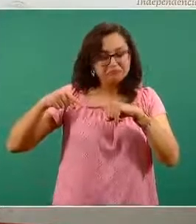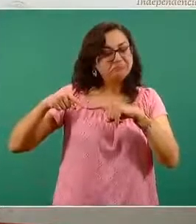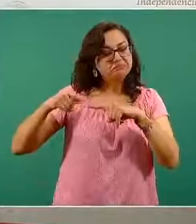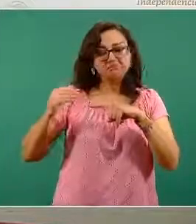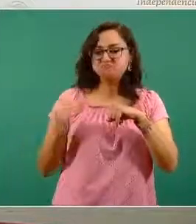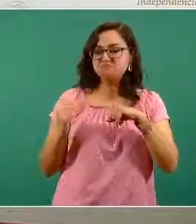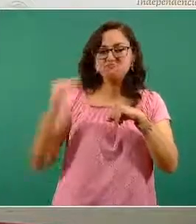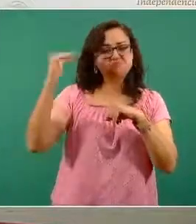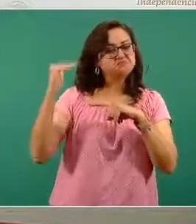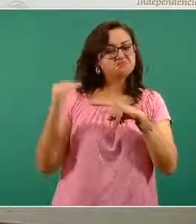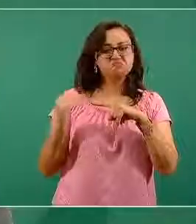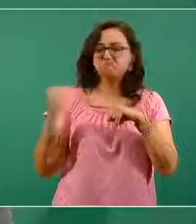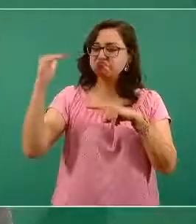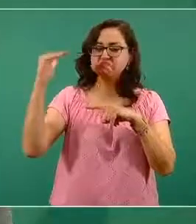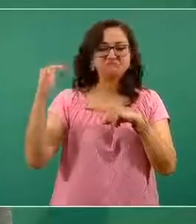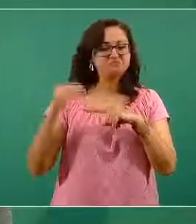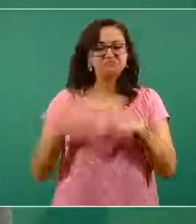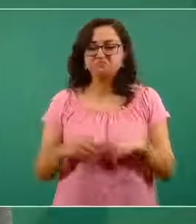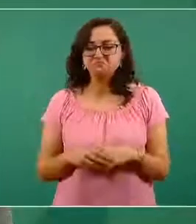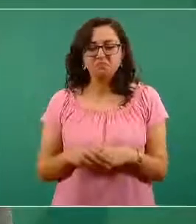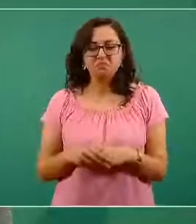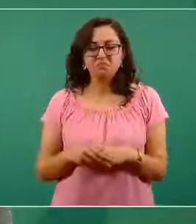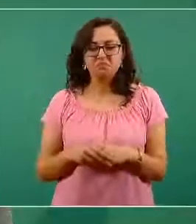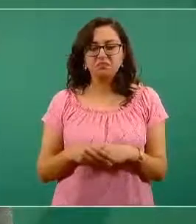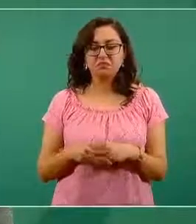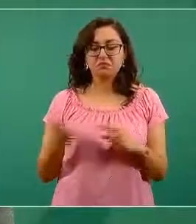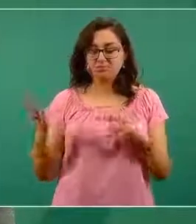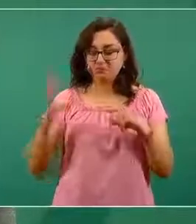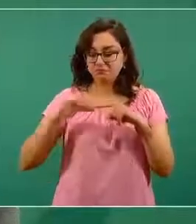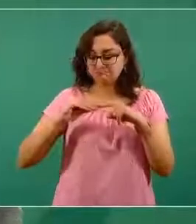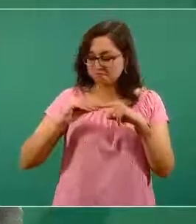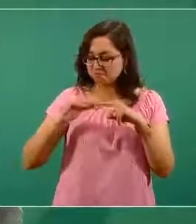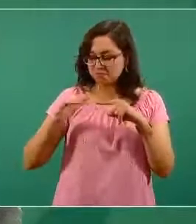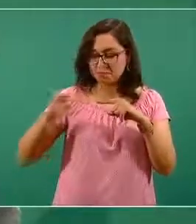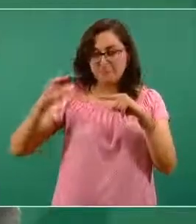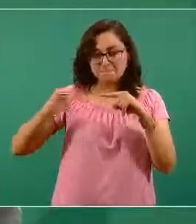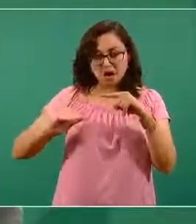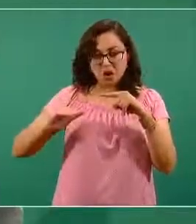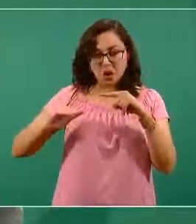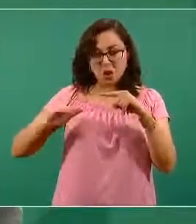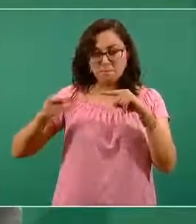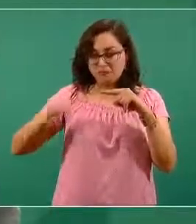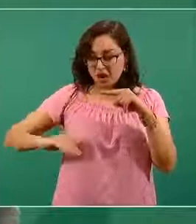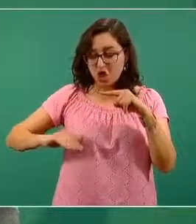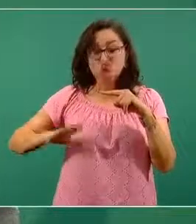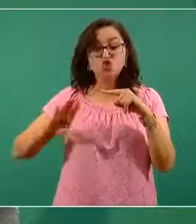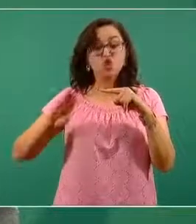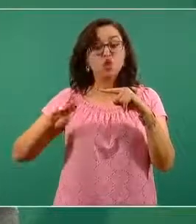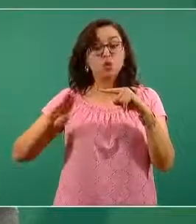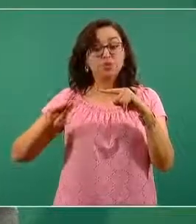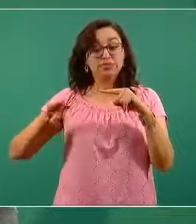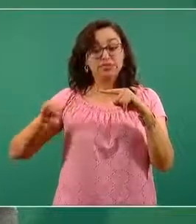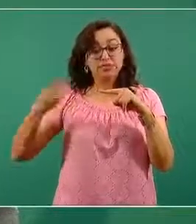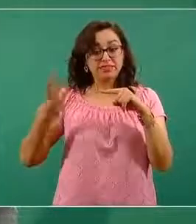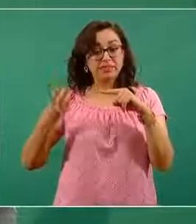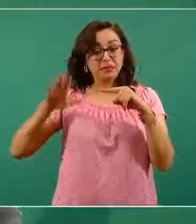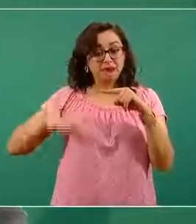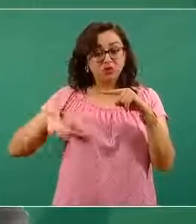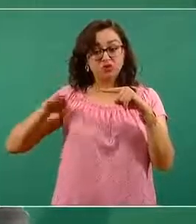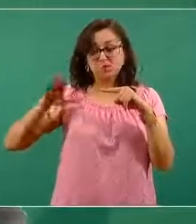que se toma con el pulso oxímetro sigue bajando o se mantiene por debajo del 93,